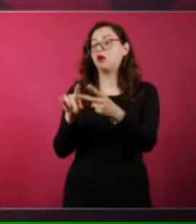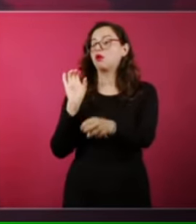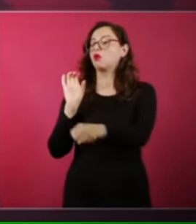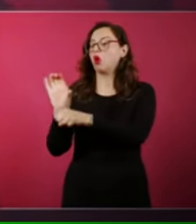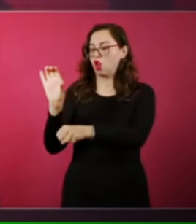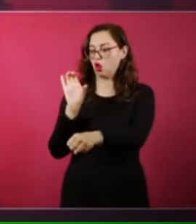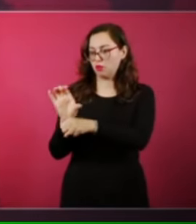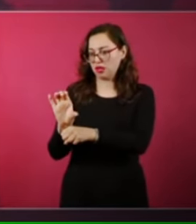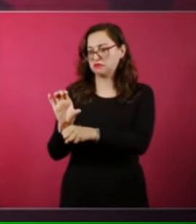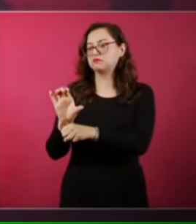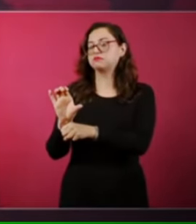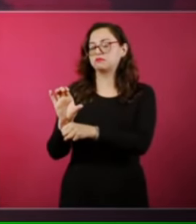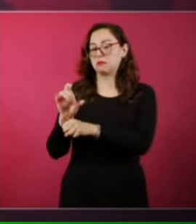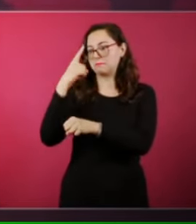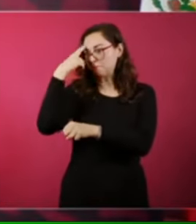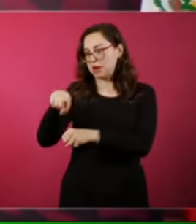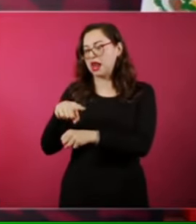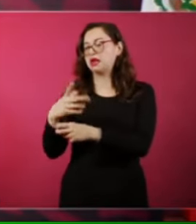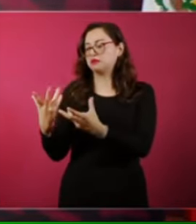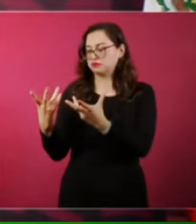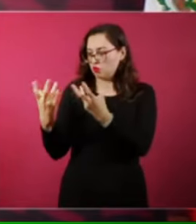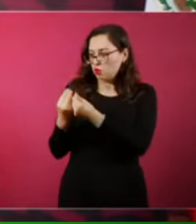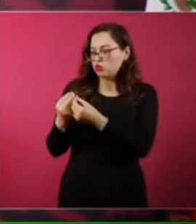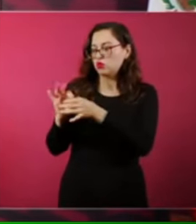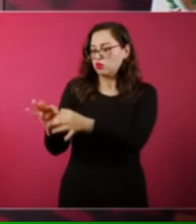a luchar por la integración de Colombia.